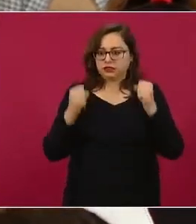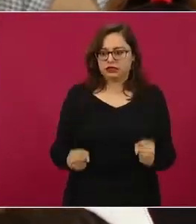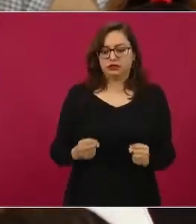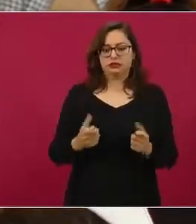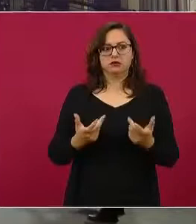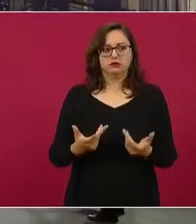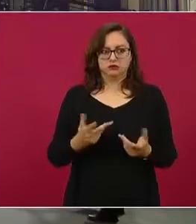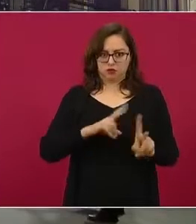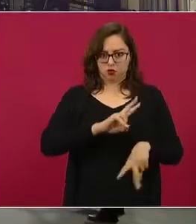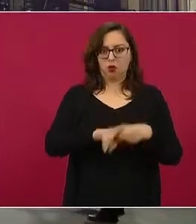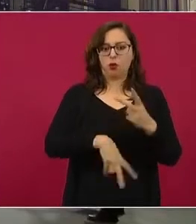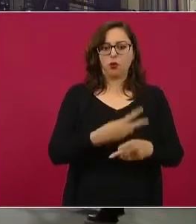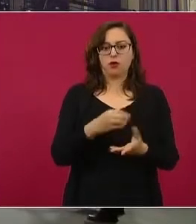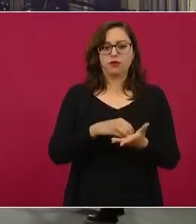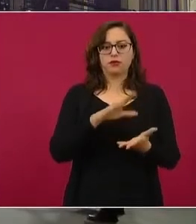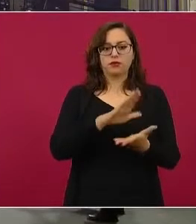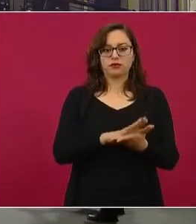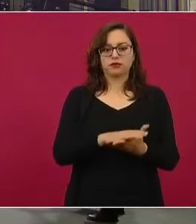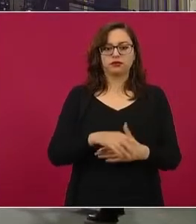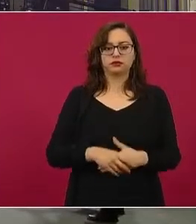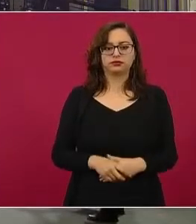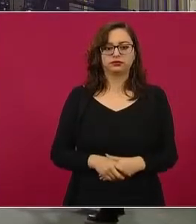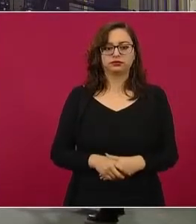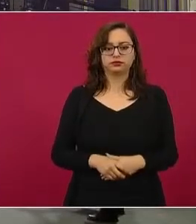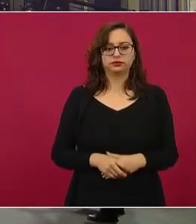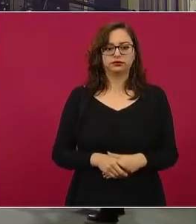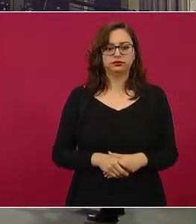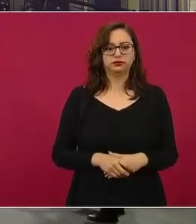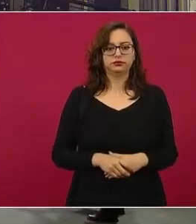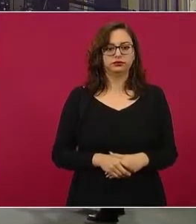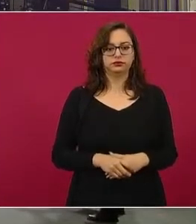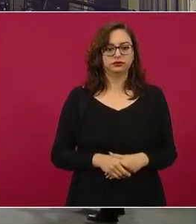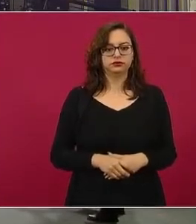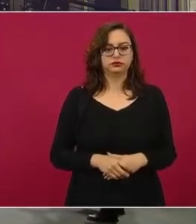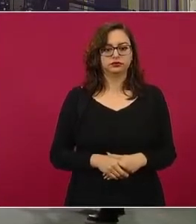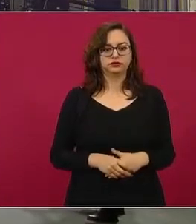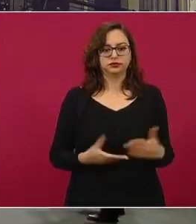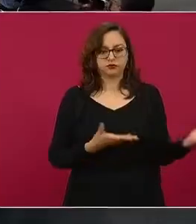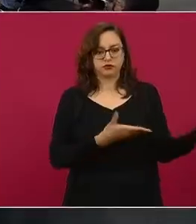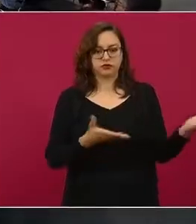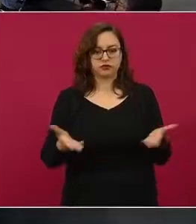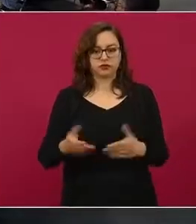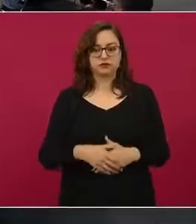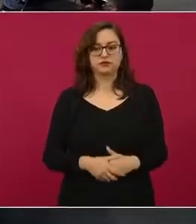expongan a algún contagio o a otra. Ahora le detalla el doctor López Atero, el doctor El Cossero.